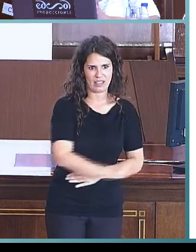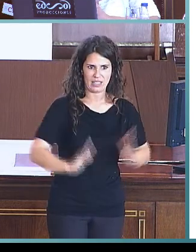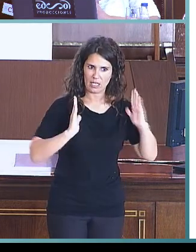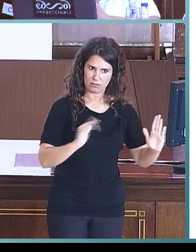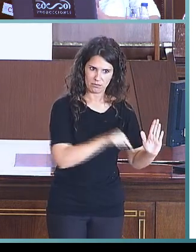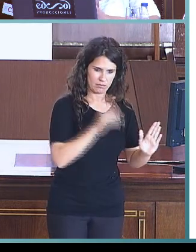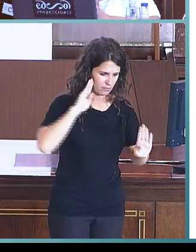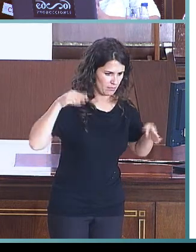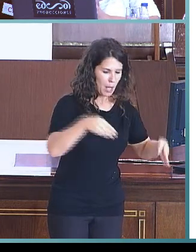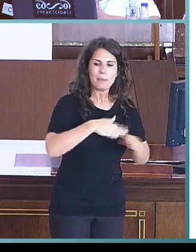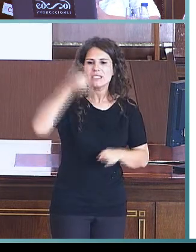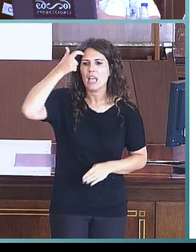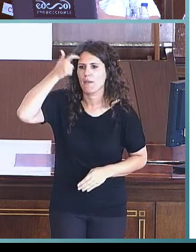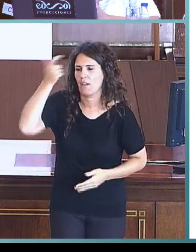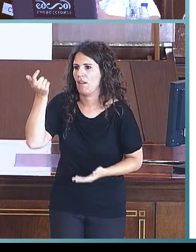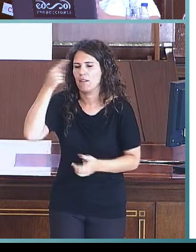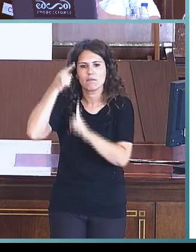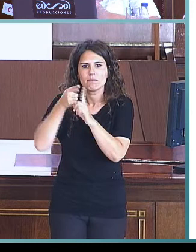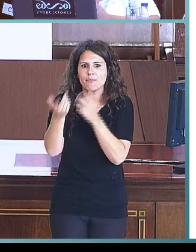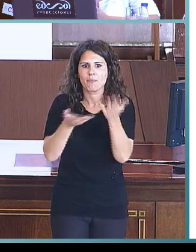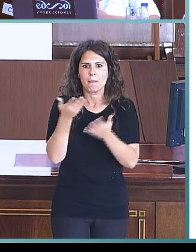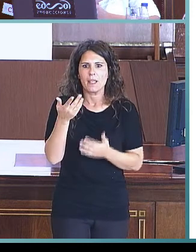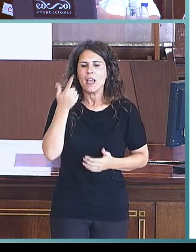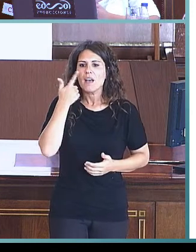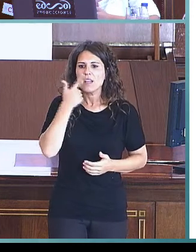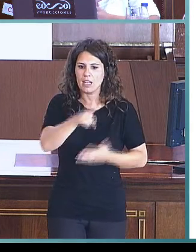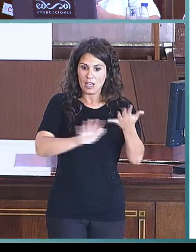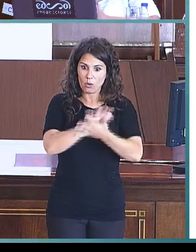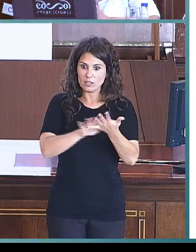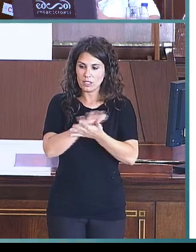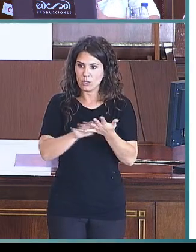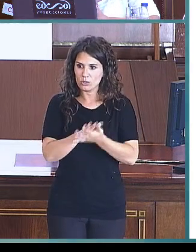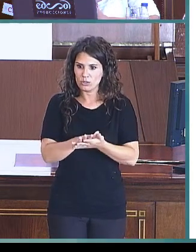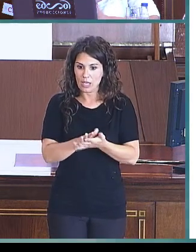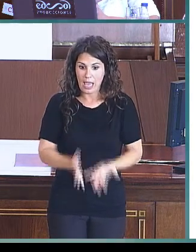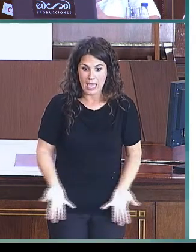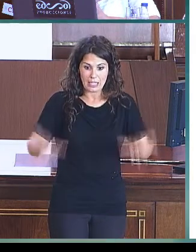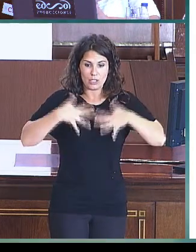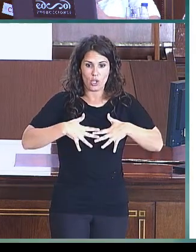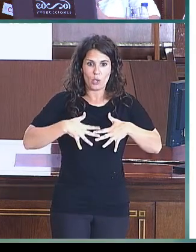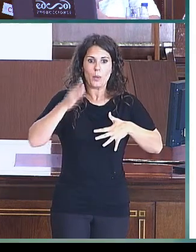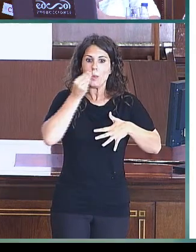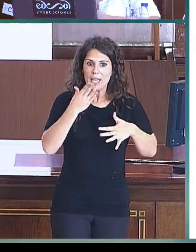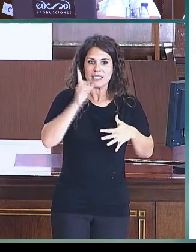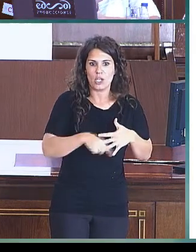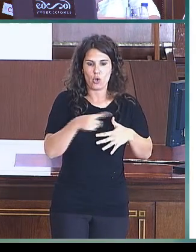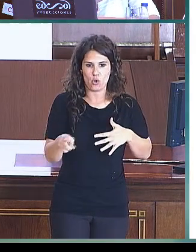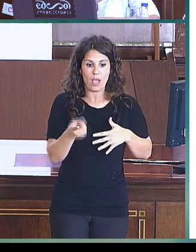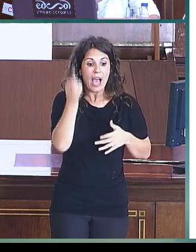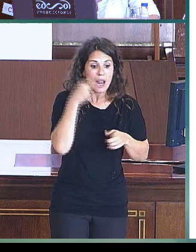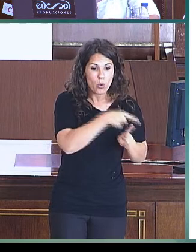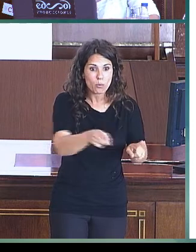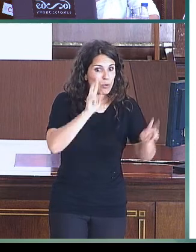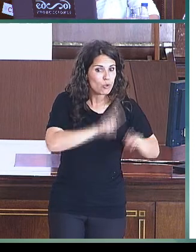conocer el grado de adquisición de la lengua de signos por parte de nuestros alumnos, tanto sordos como